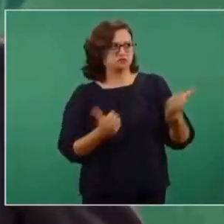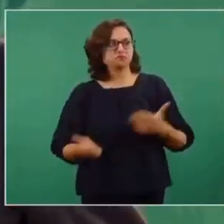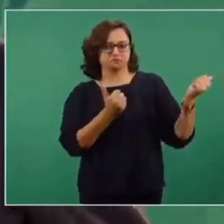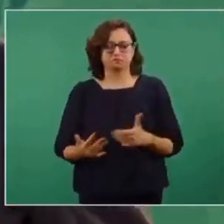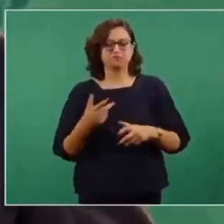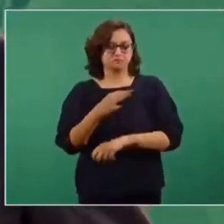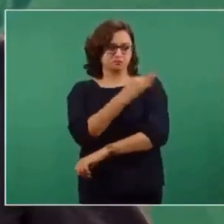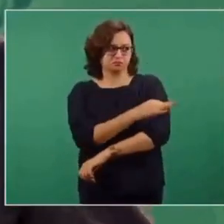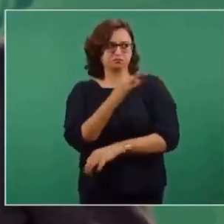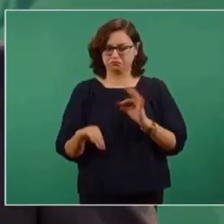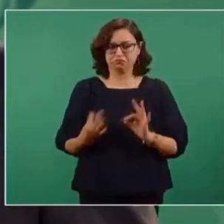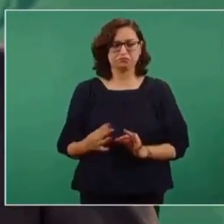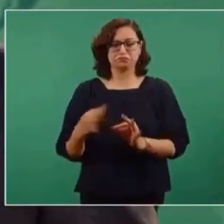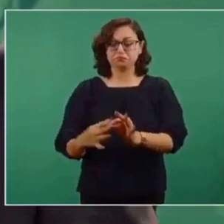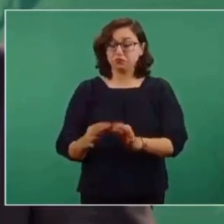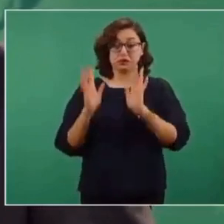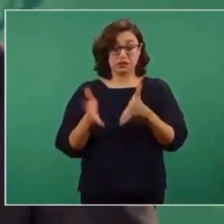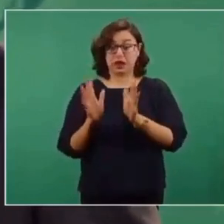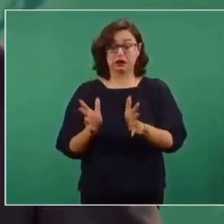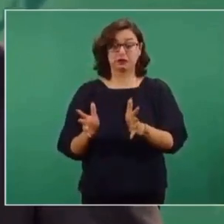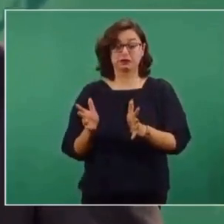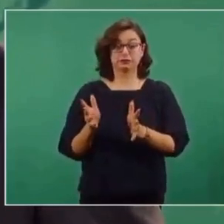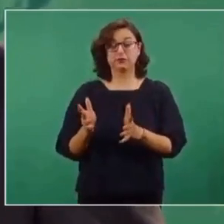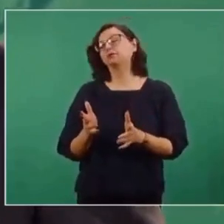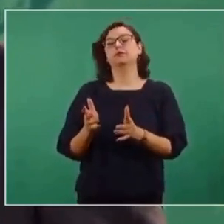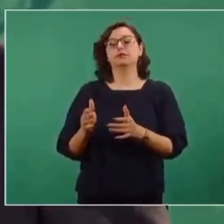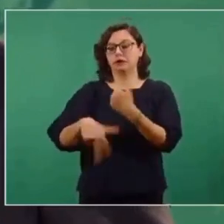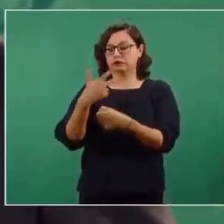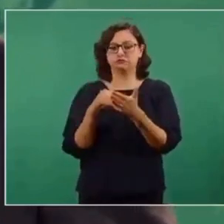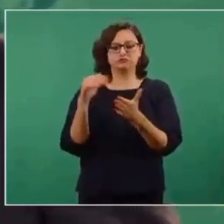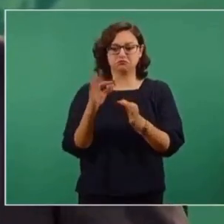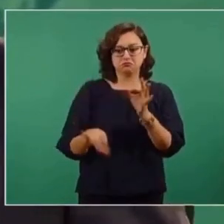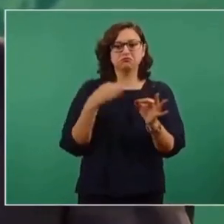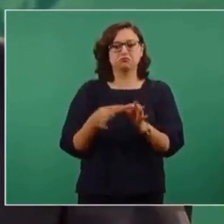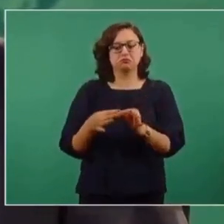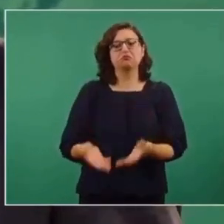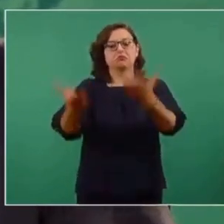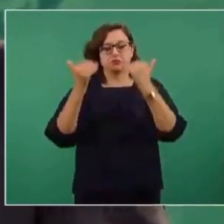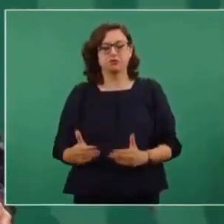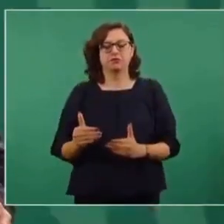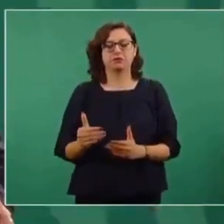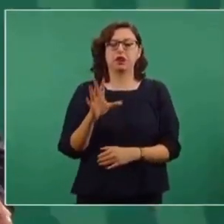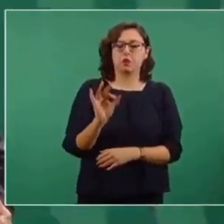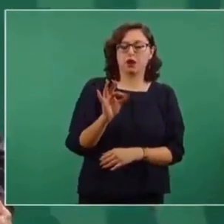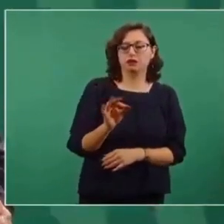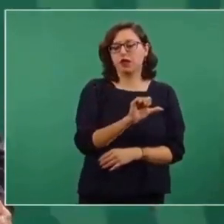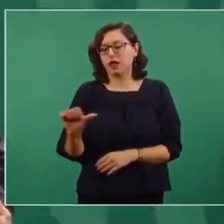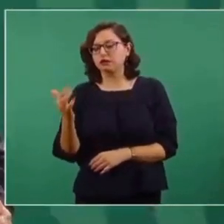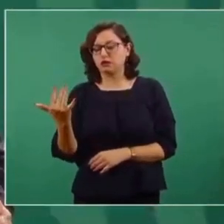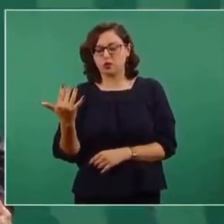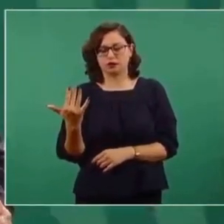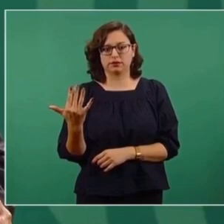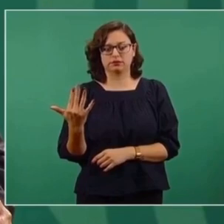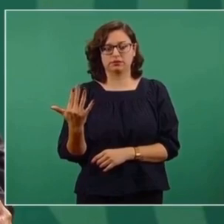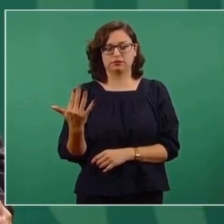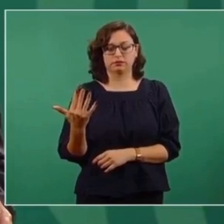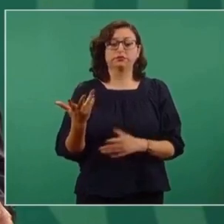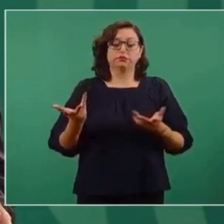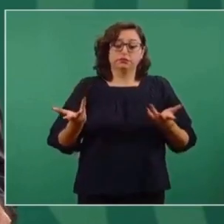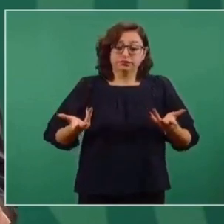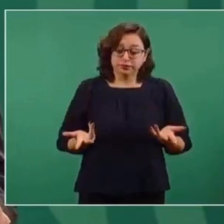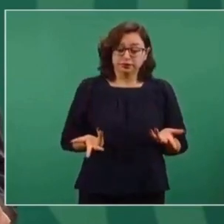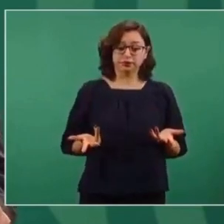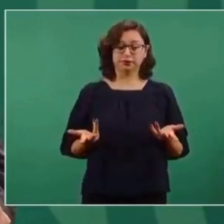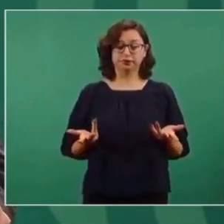años. Terminando con este sector de población, bajamos de inmediato de 40 a 50. Entonces,